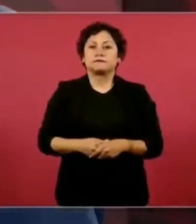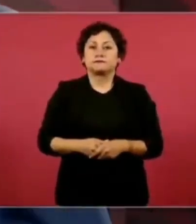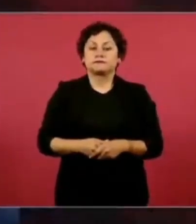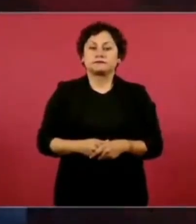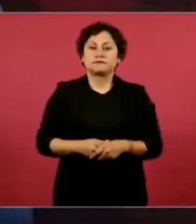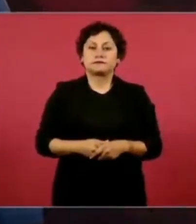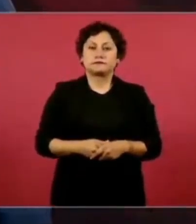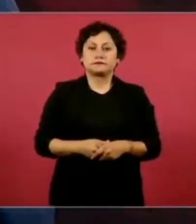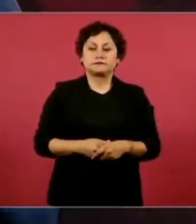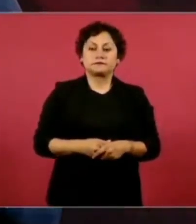nuestros…